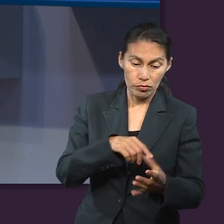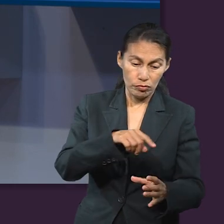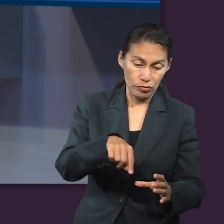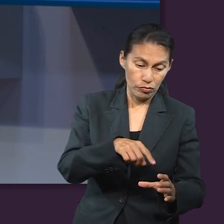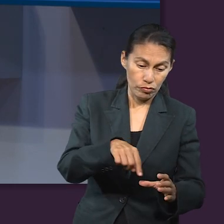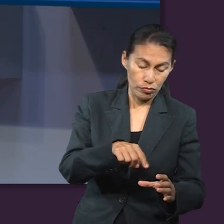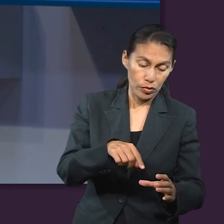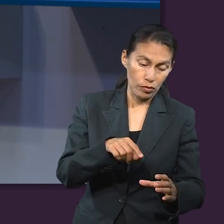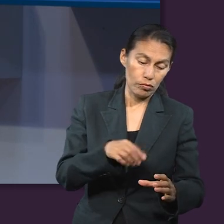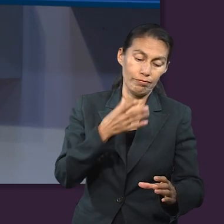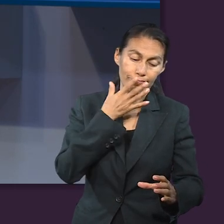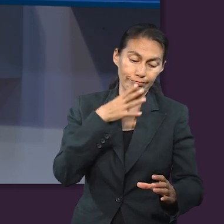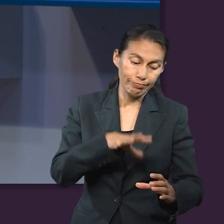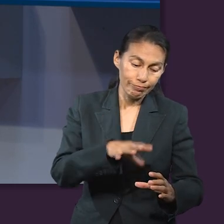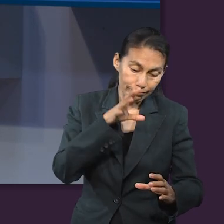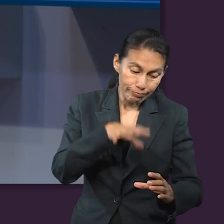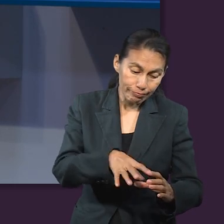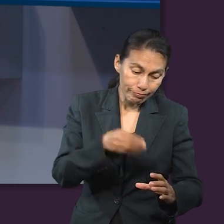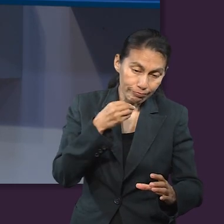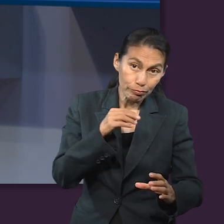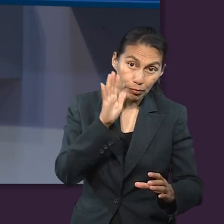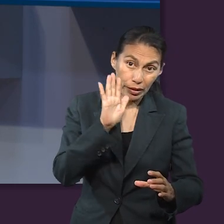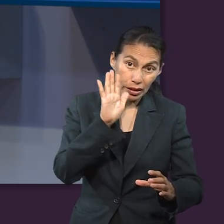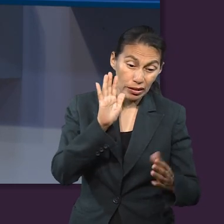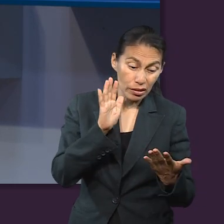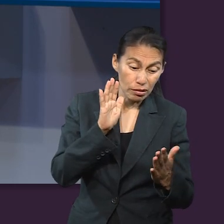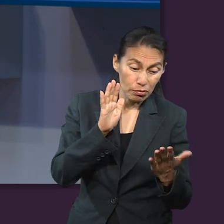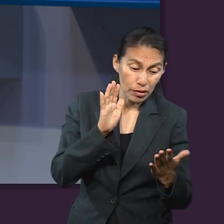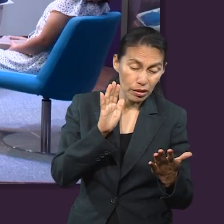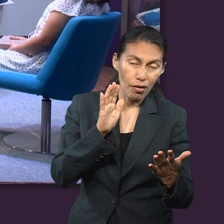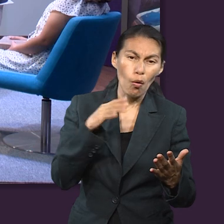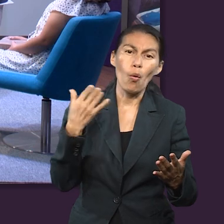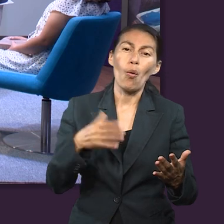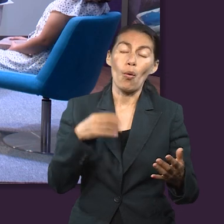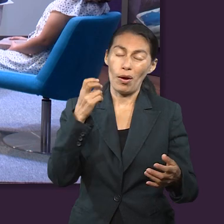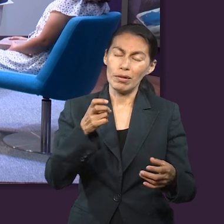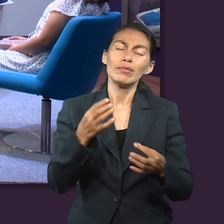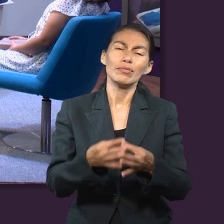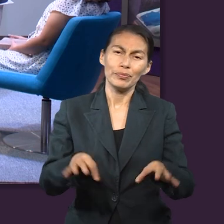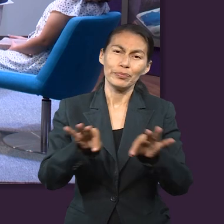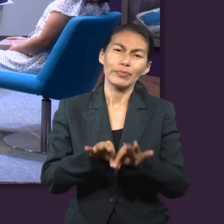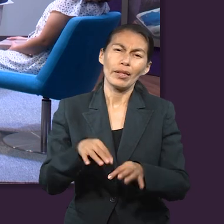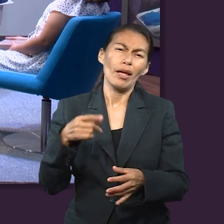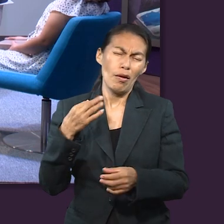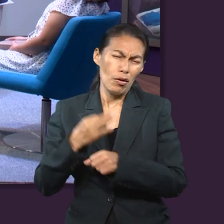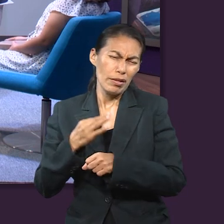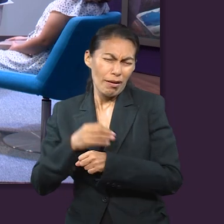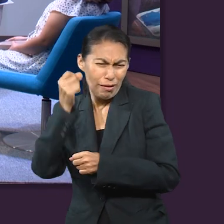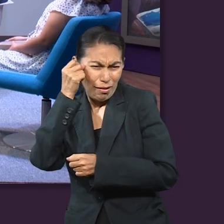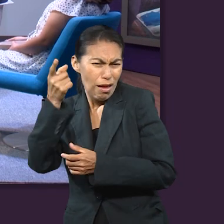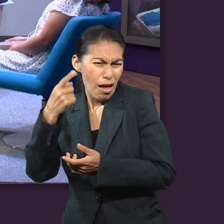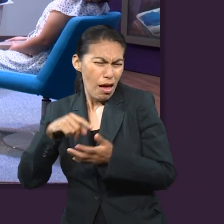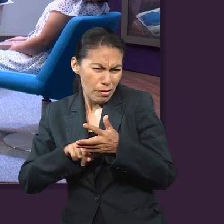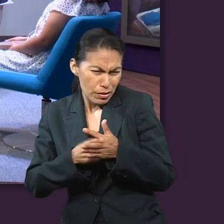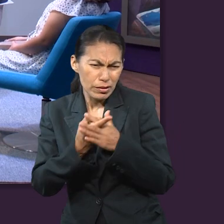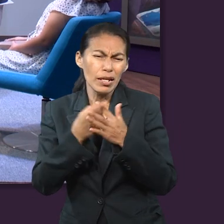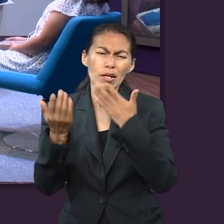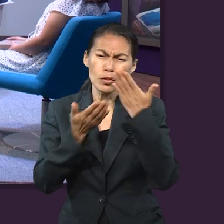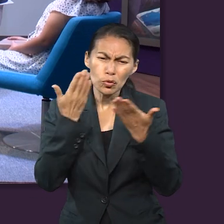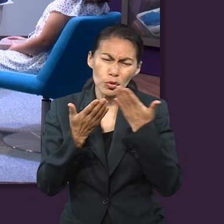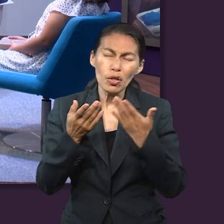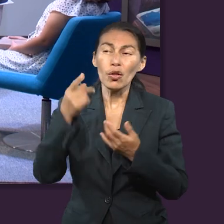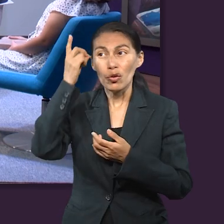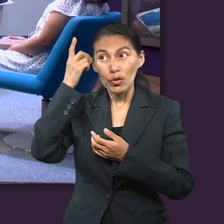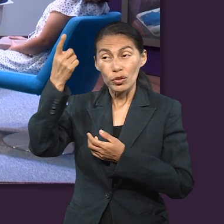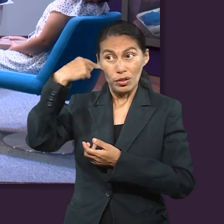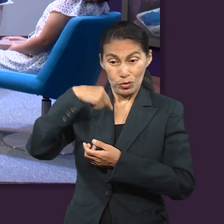que es porque él podía ver su rostro en el oro. Entonces, pues, me parece una buena premisa para comenzar, ya que sabemos que